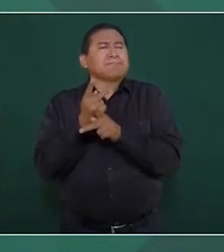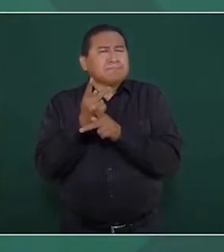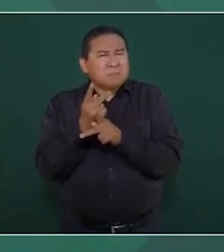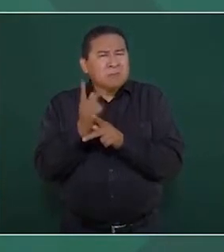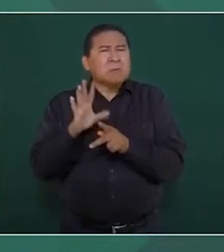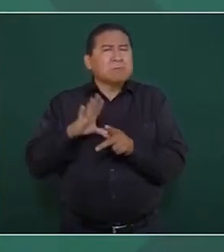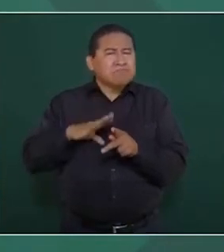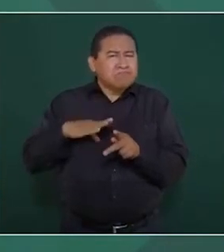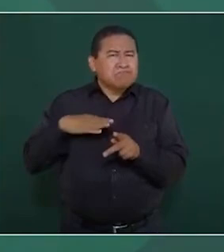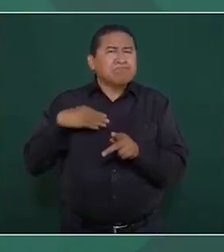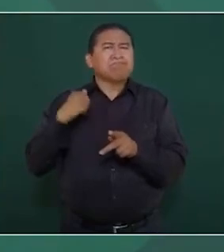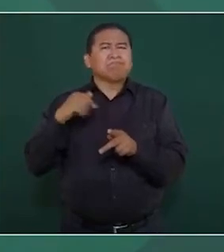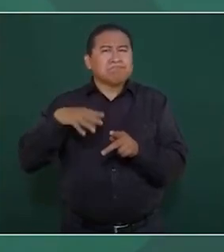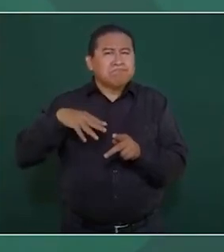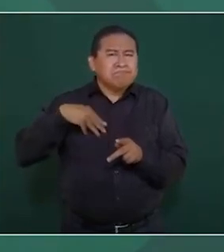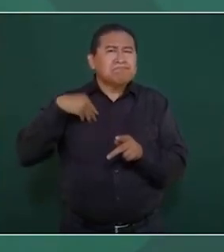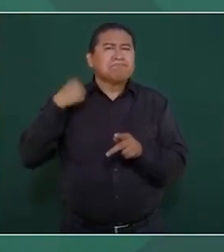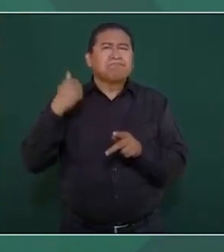no nos